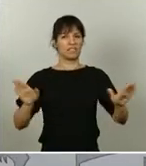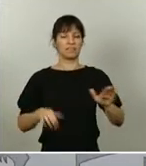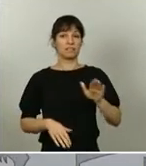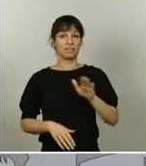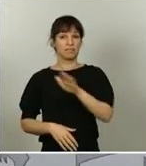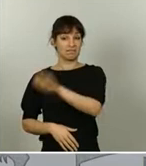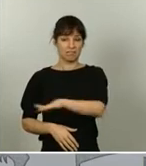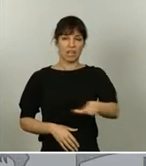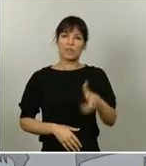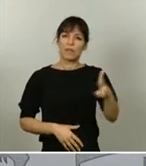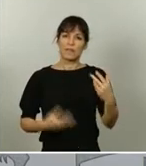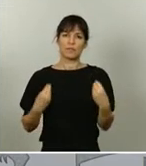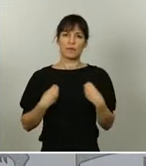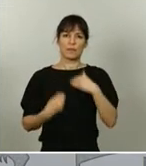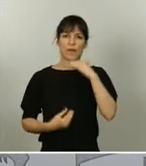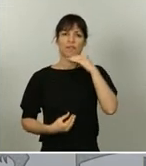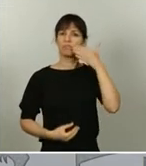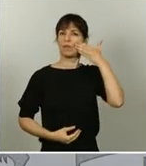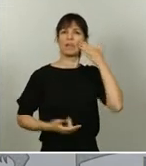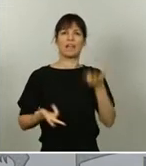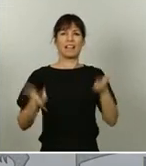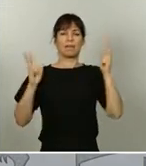a una vida digna y libre de violencia.